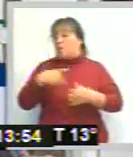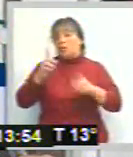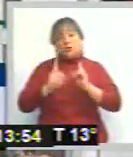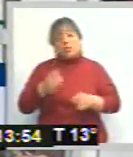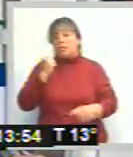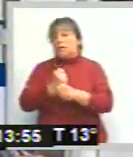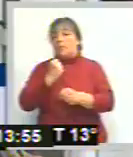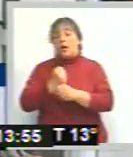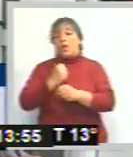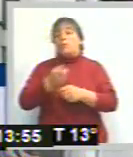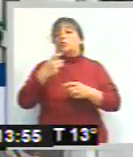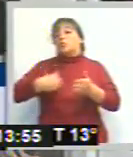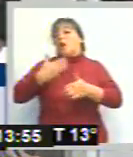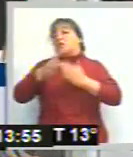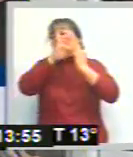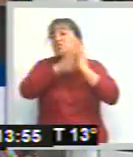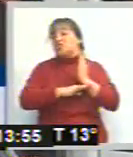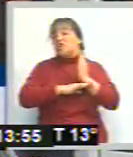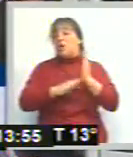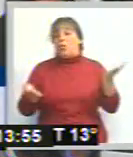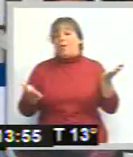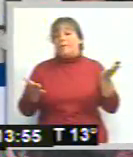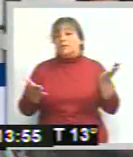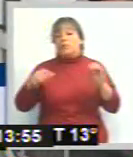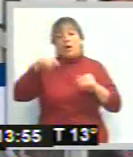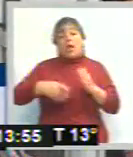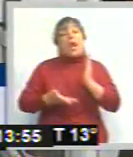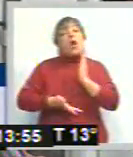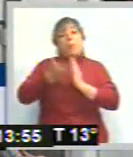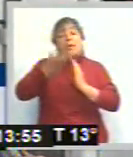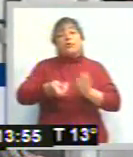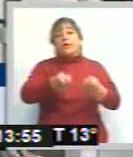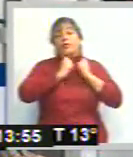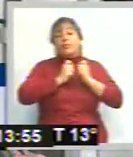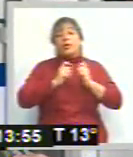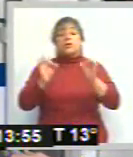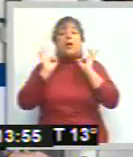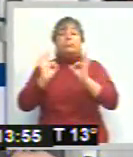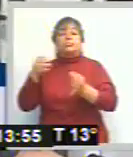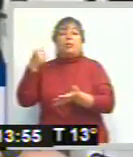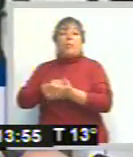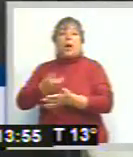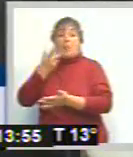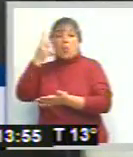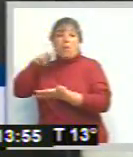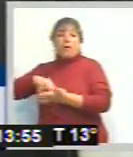nos realizan un descuento sustancial, así que el aumento que nos otorgaron ya se tragó, digamos, cierto, el impuesto a la ganancia.